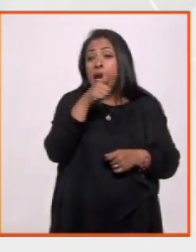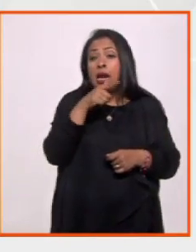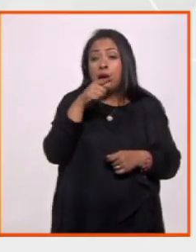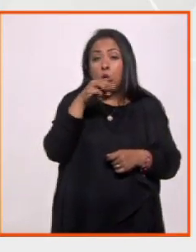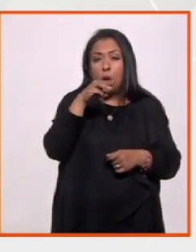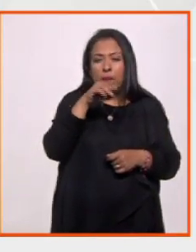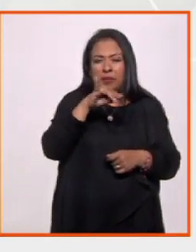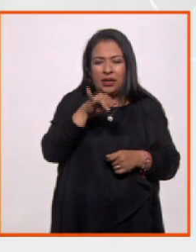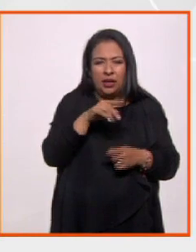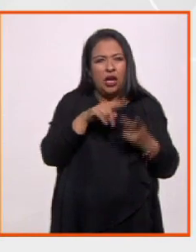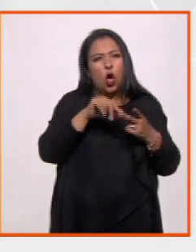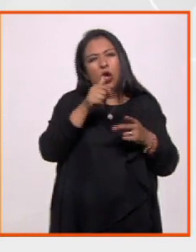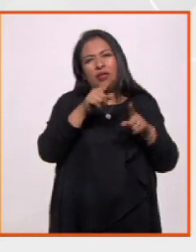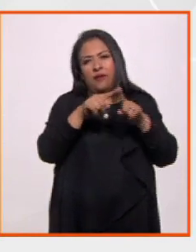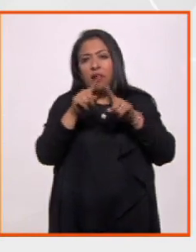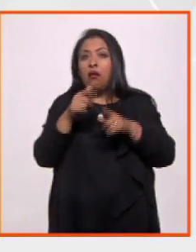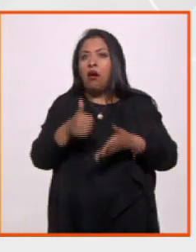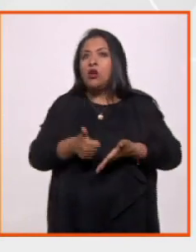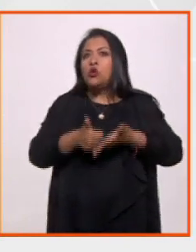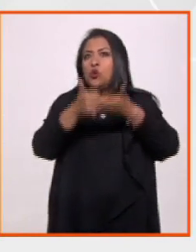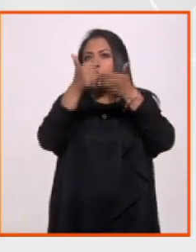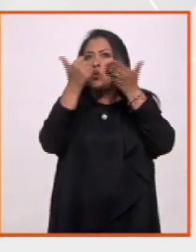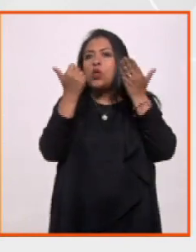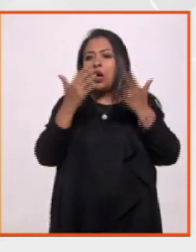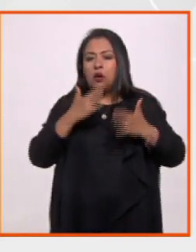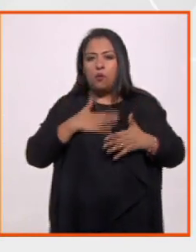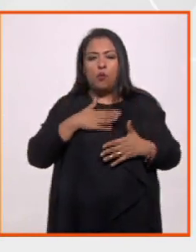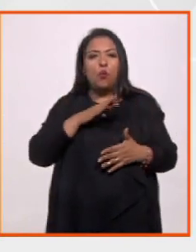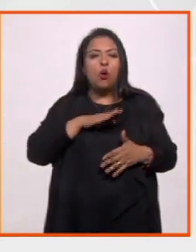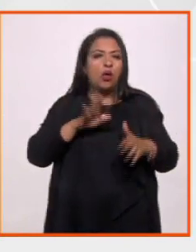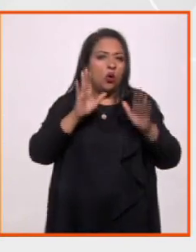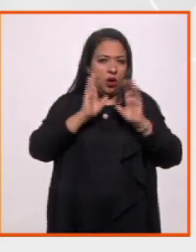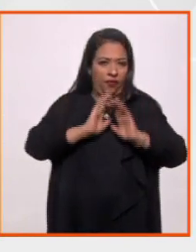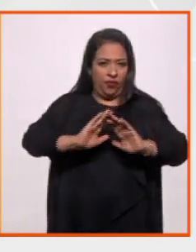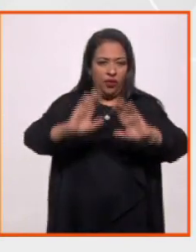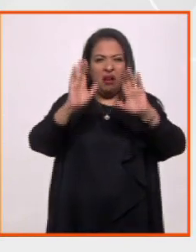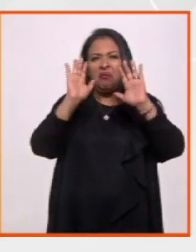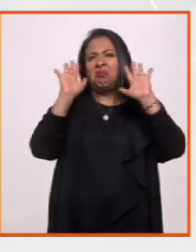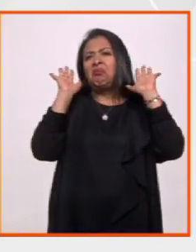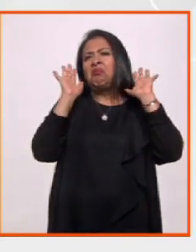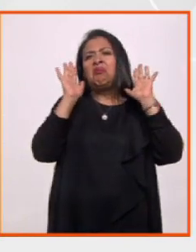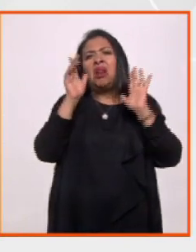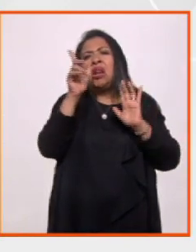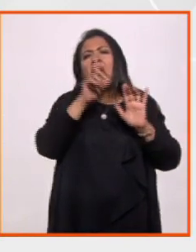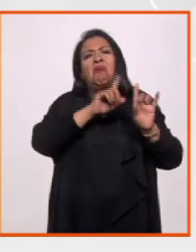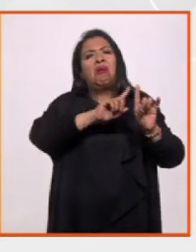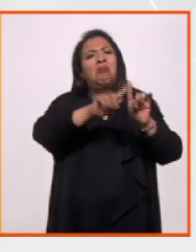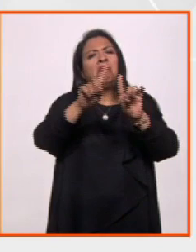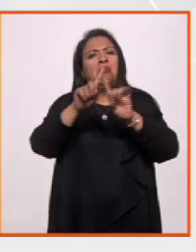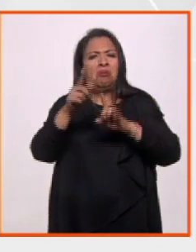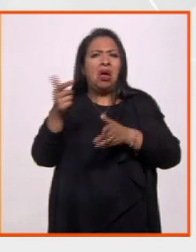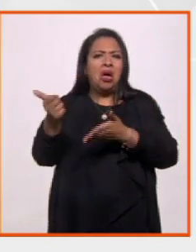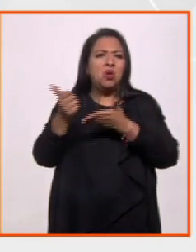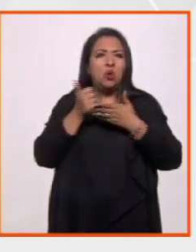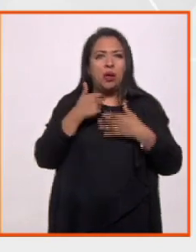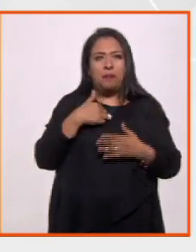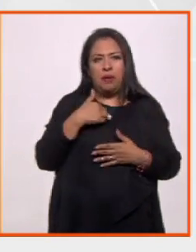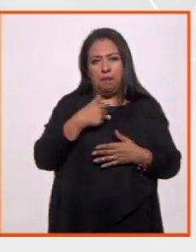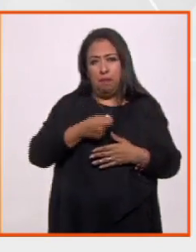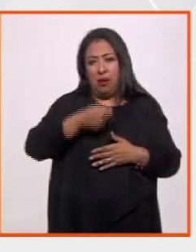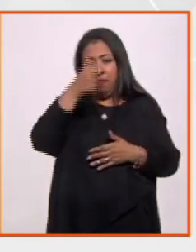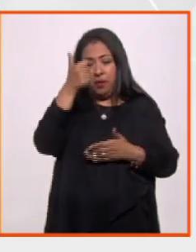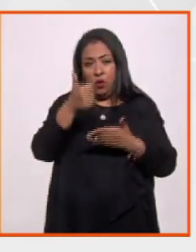otras lenguas ayuda mucho a que uno pueda cantar en cualquier lengua. A mí me ayudó, bueno, primero